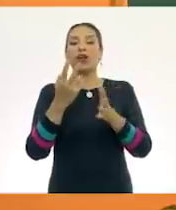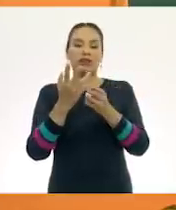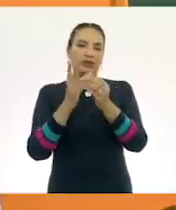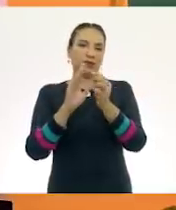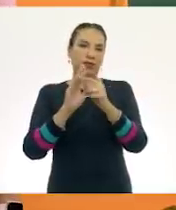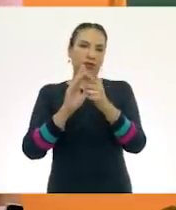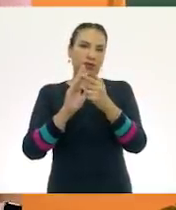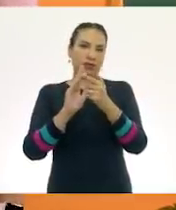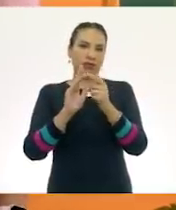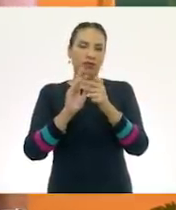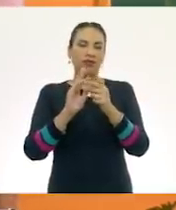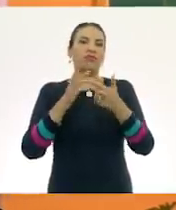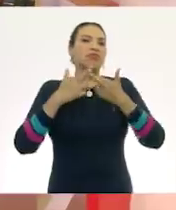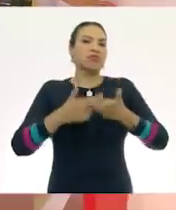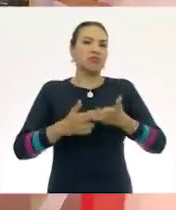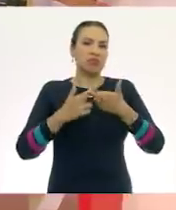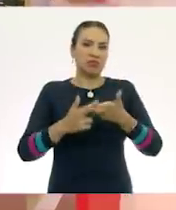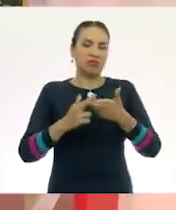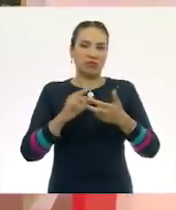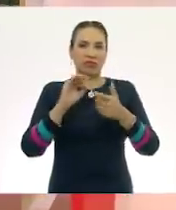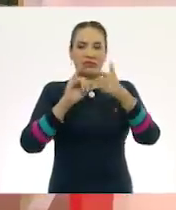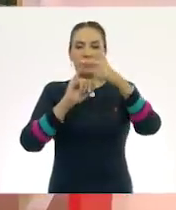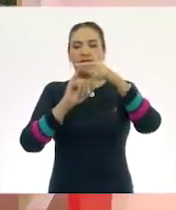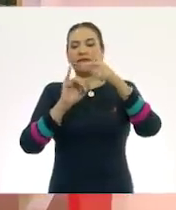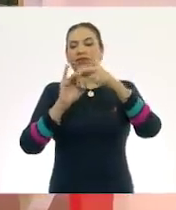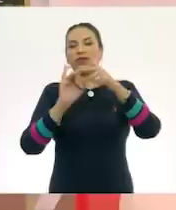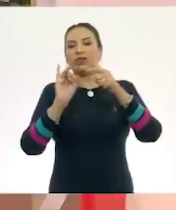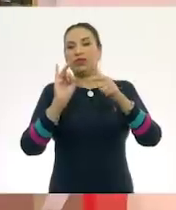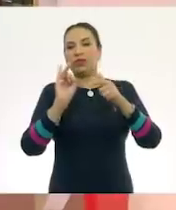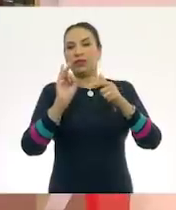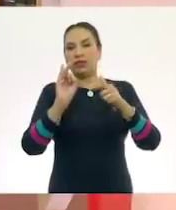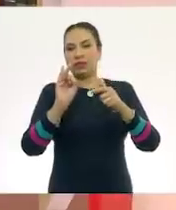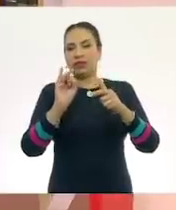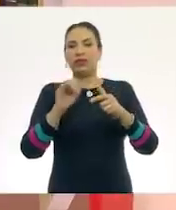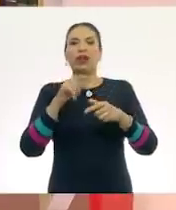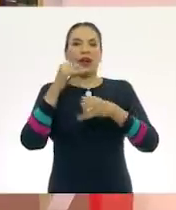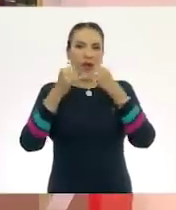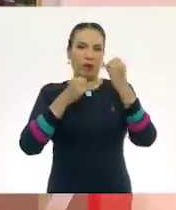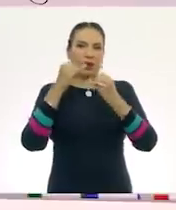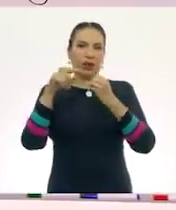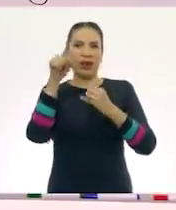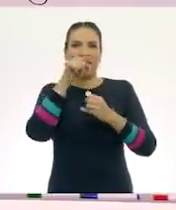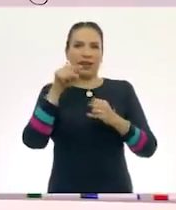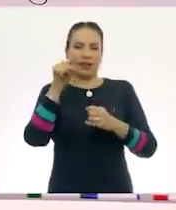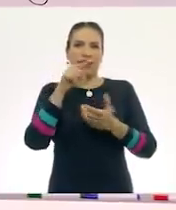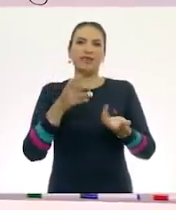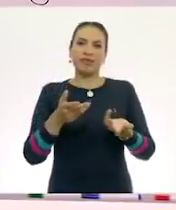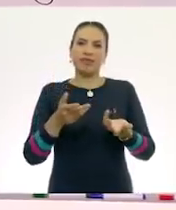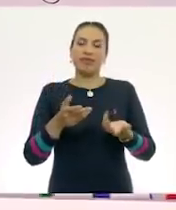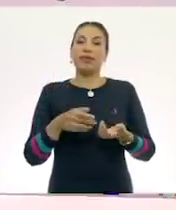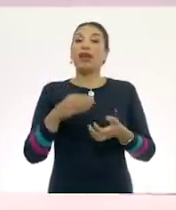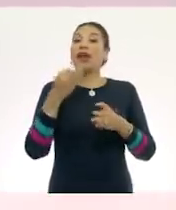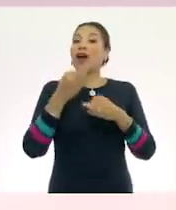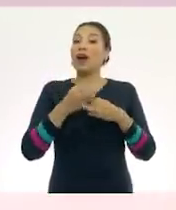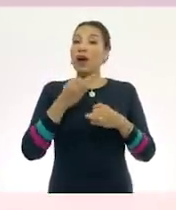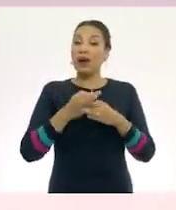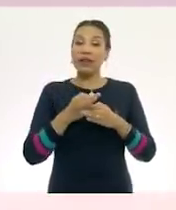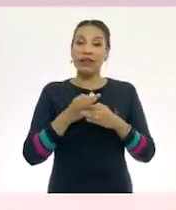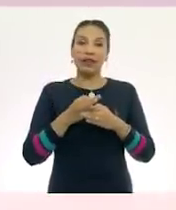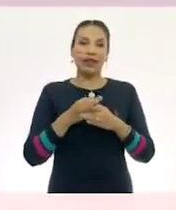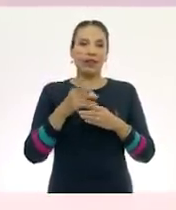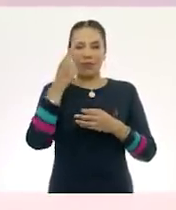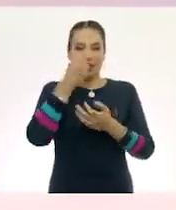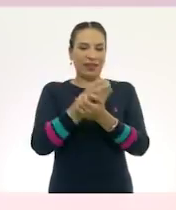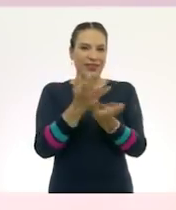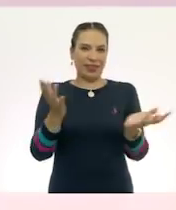los que nos sobraron de nuestro juguetero. Muy bien, creo que hasta ahorita esto